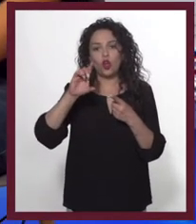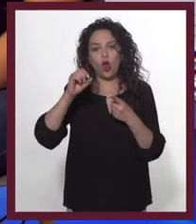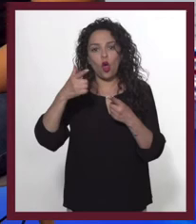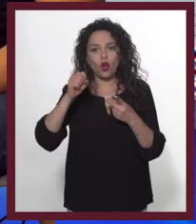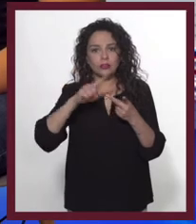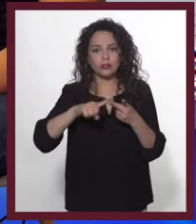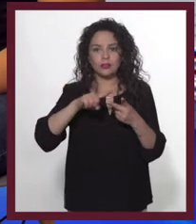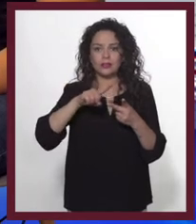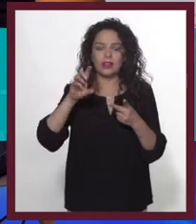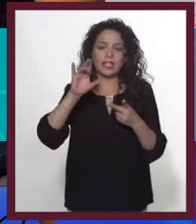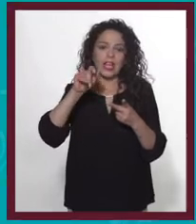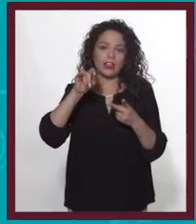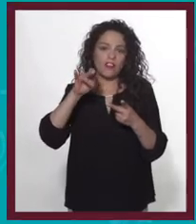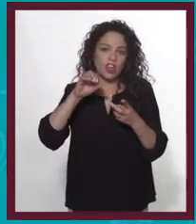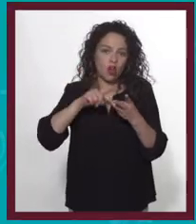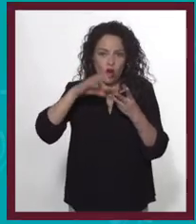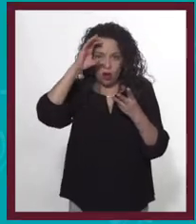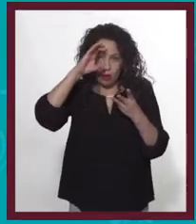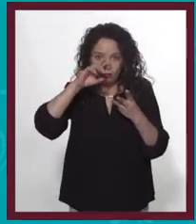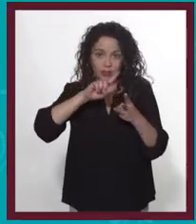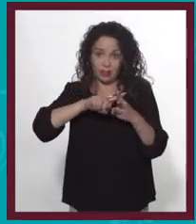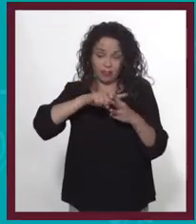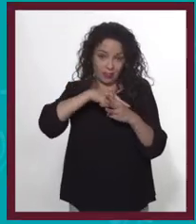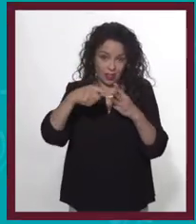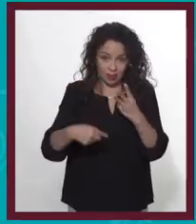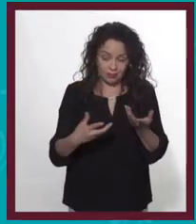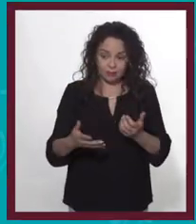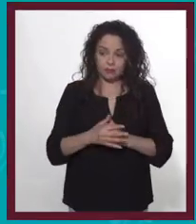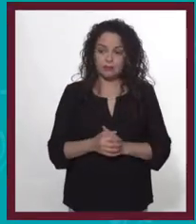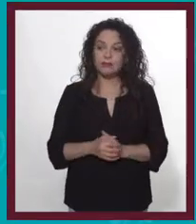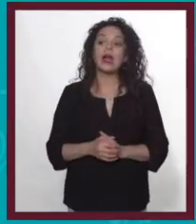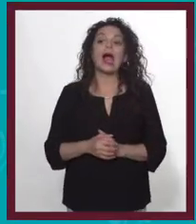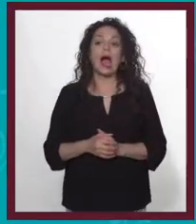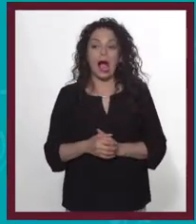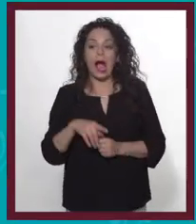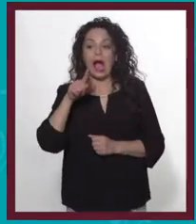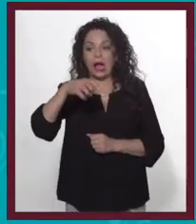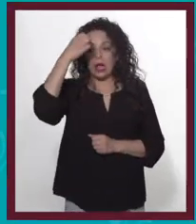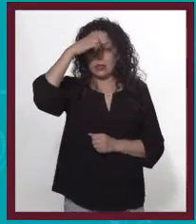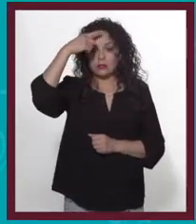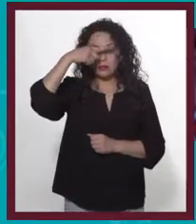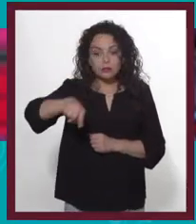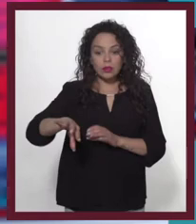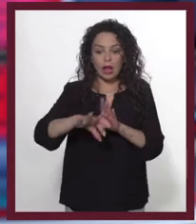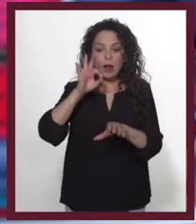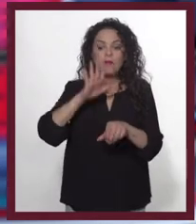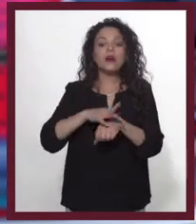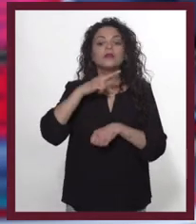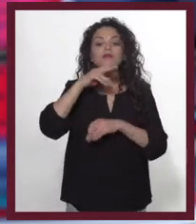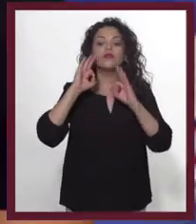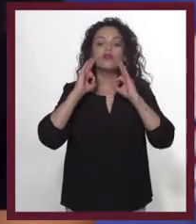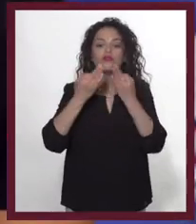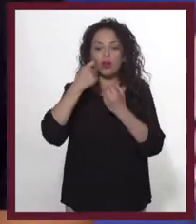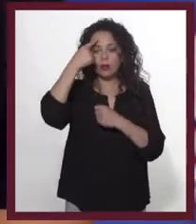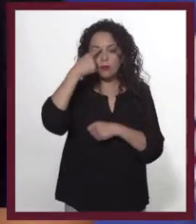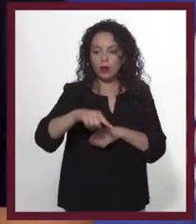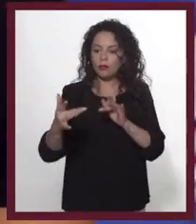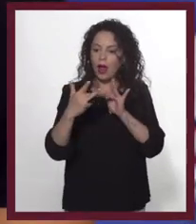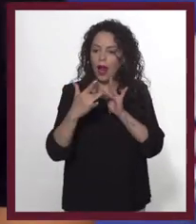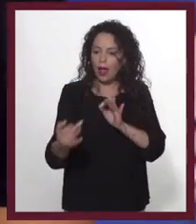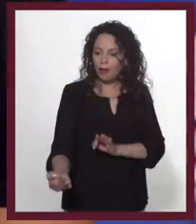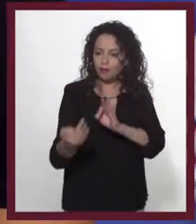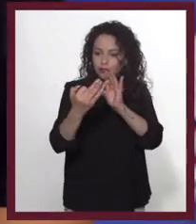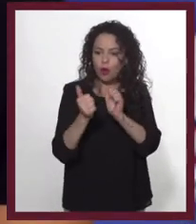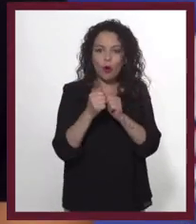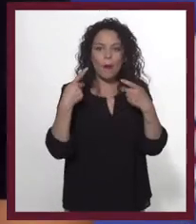podría gustarle a Viviana. En la estrategia podemos incluir a comunicólogos expertos en encontrar las mejores maneras de acercarnos